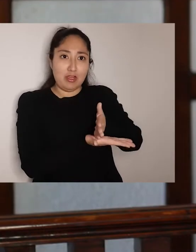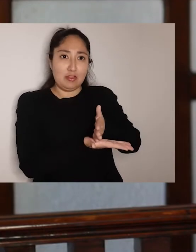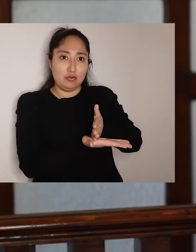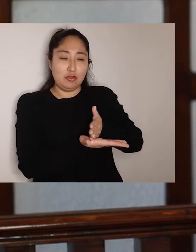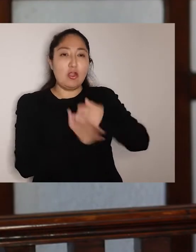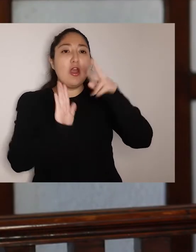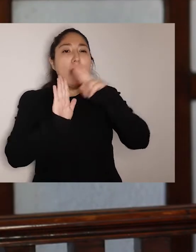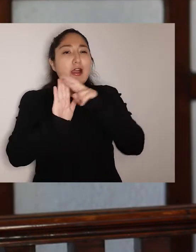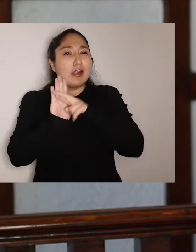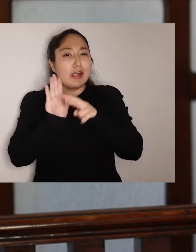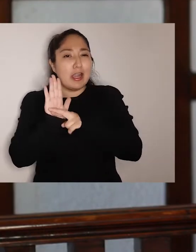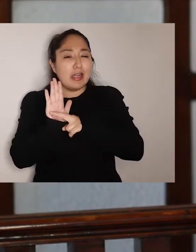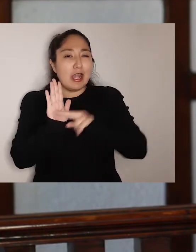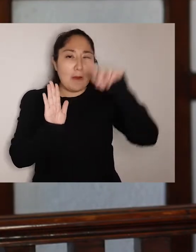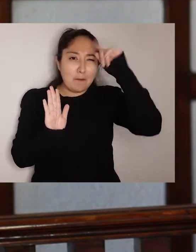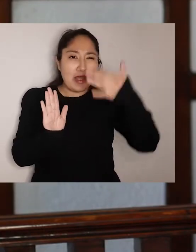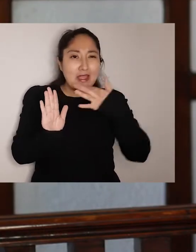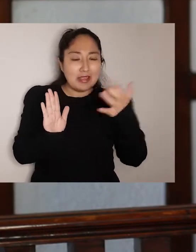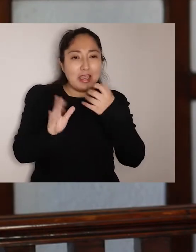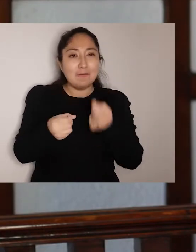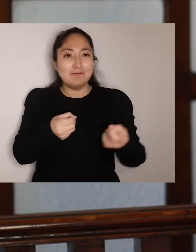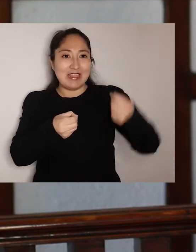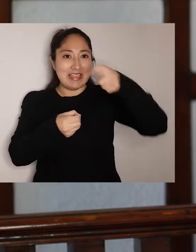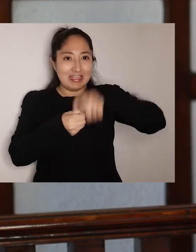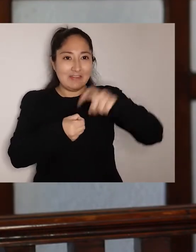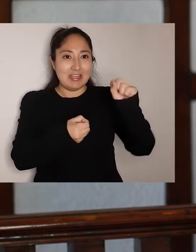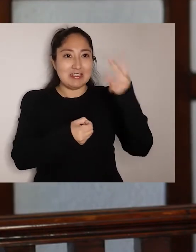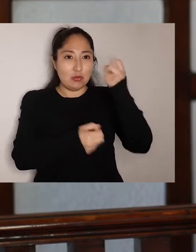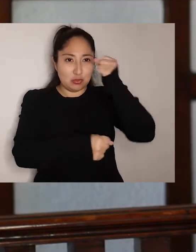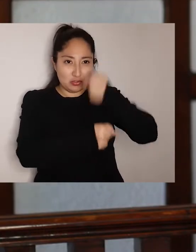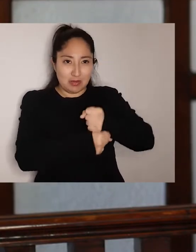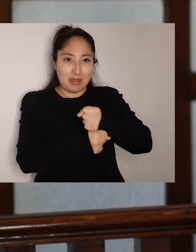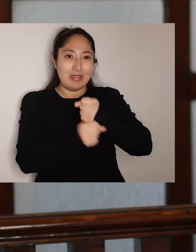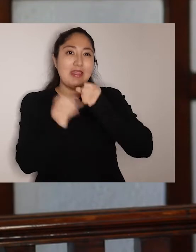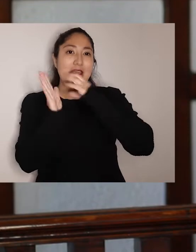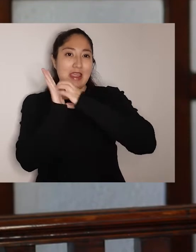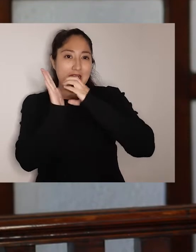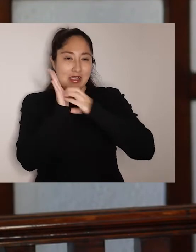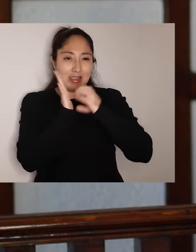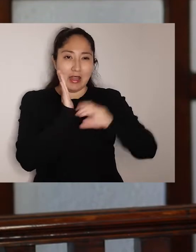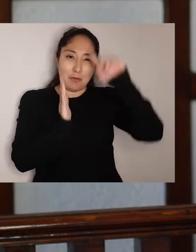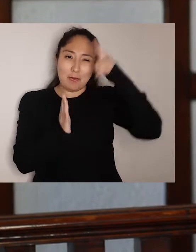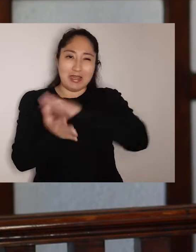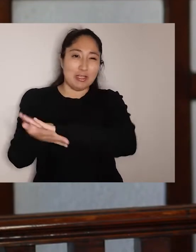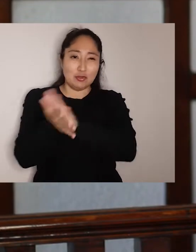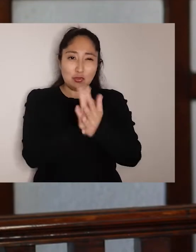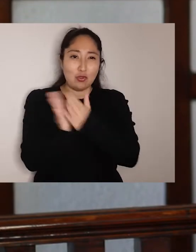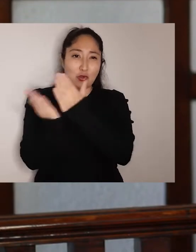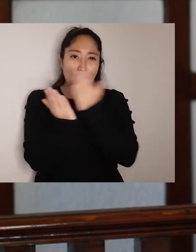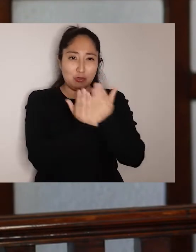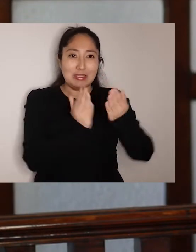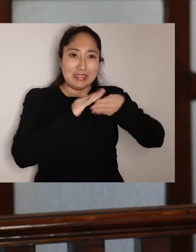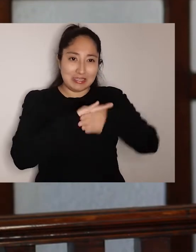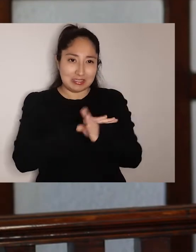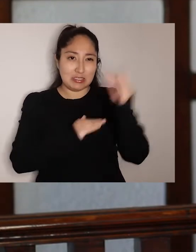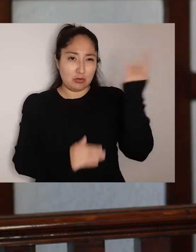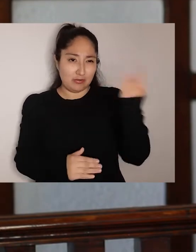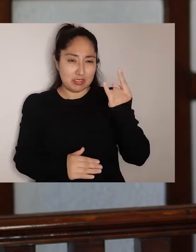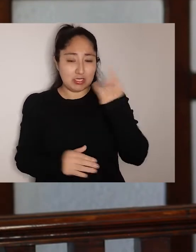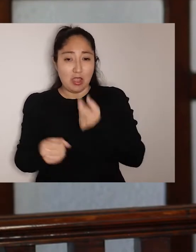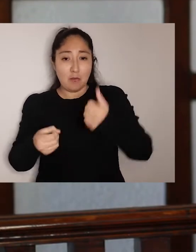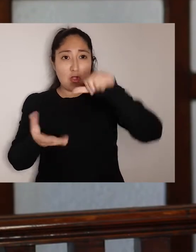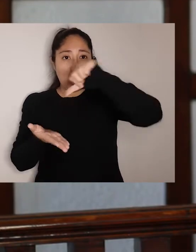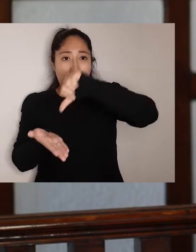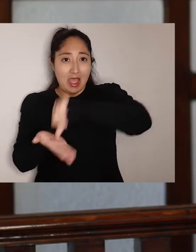y requisito para la inscripción de carga académica del segundo semestre para todas y todos los estudiantes que ingresan a la universidad, tanto por